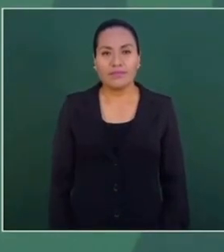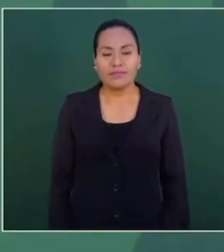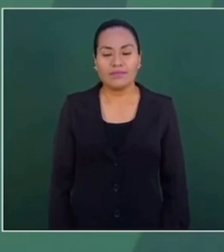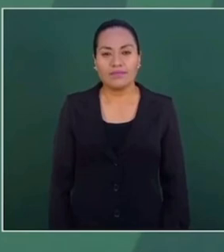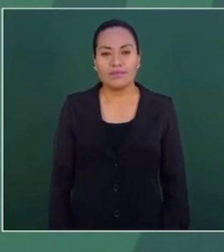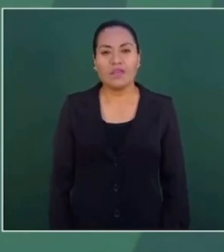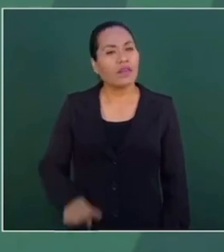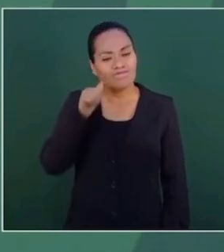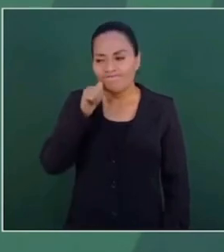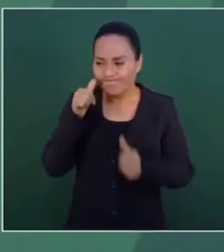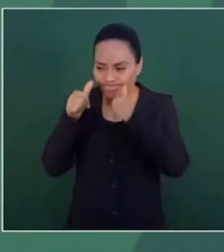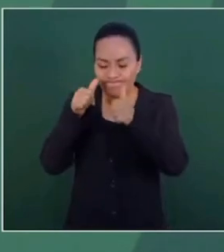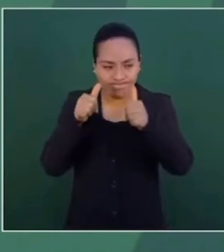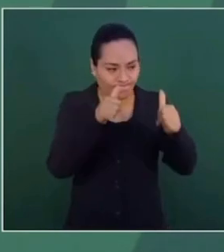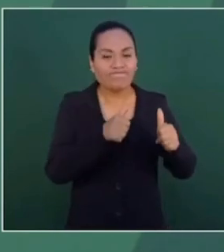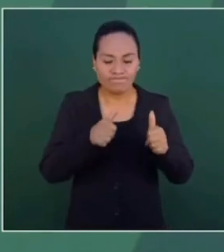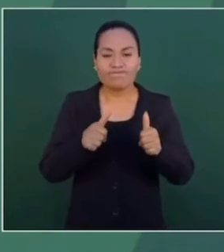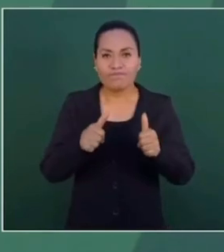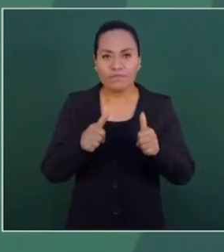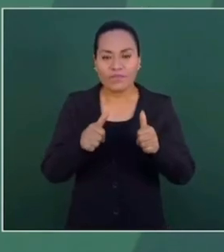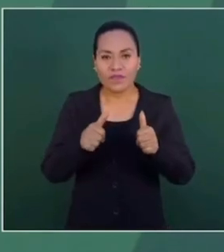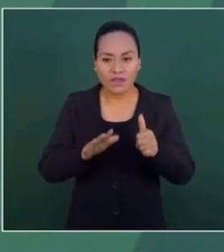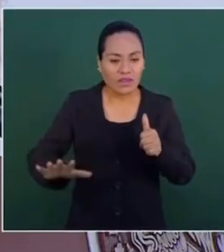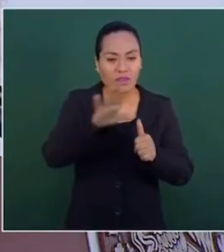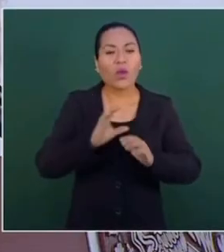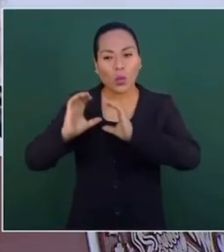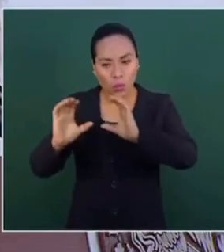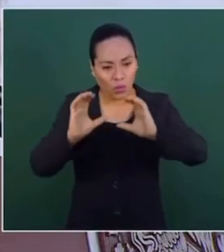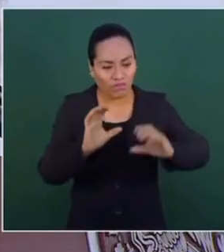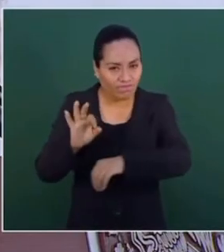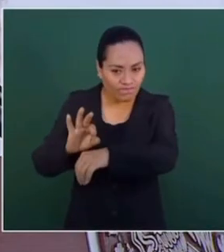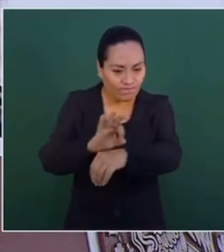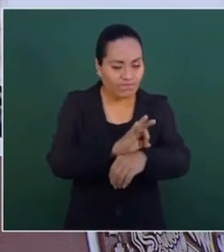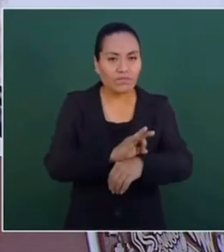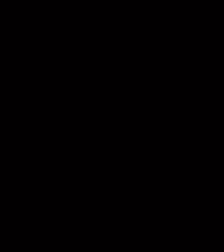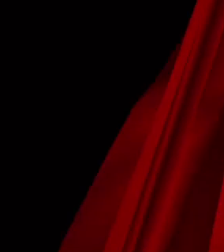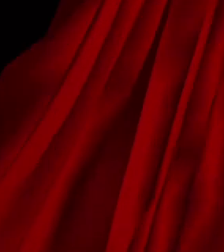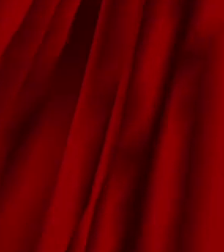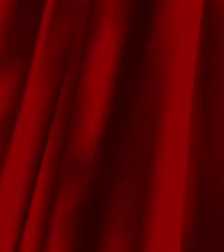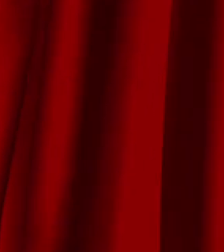Estamos atentos siempre, cuidando a la población, porque ese es nuestro trabajo.